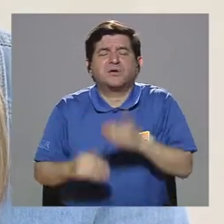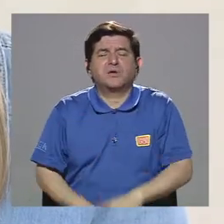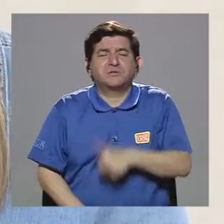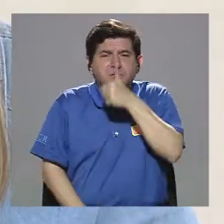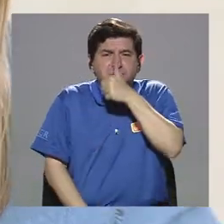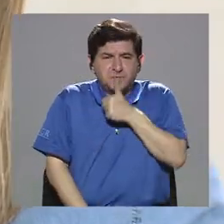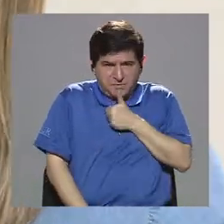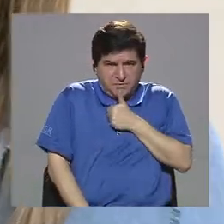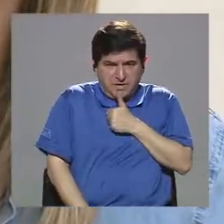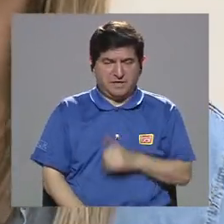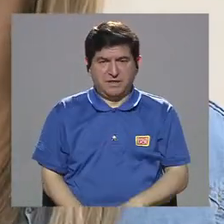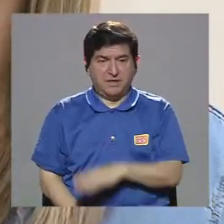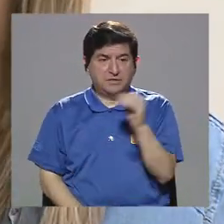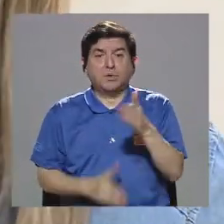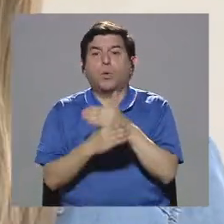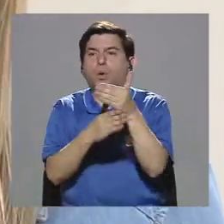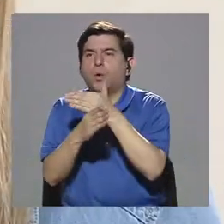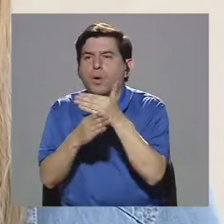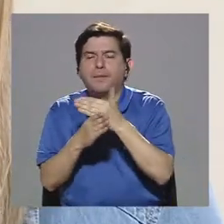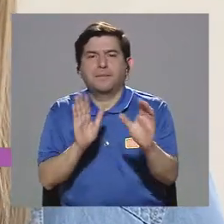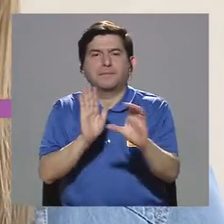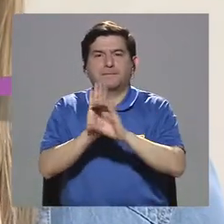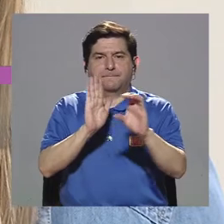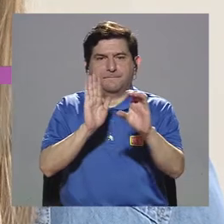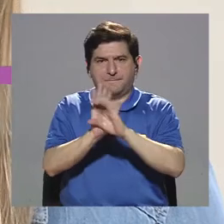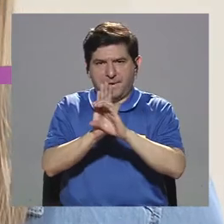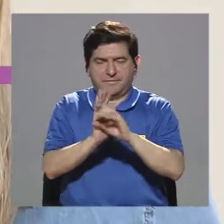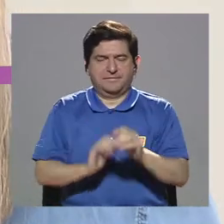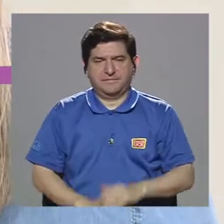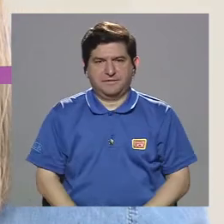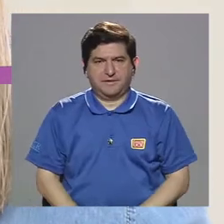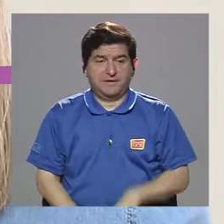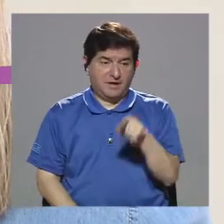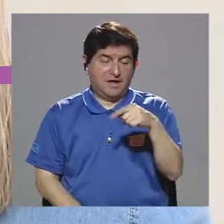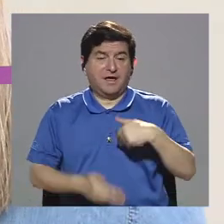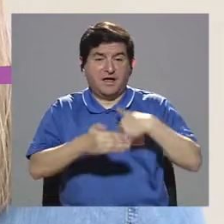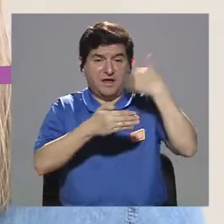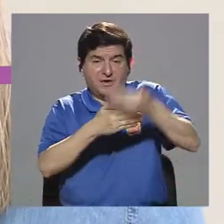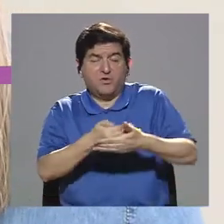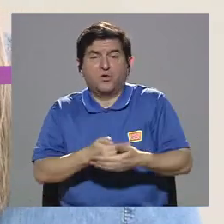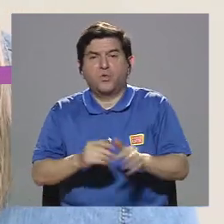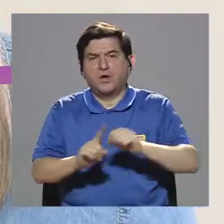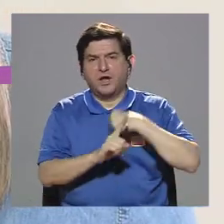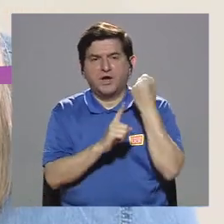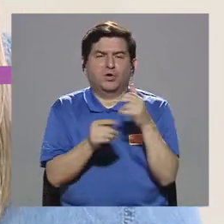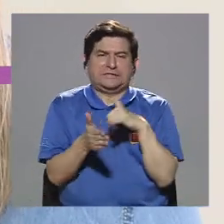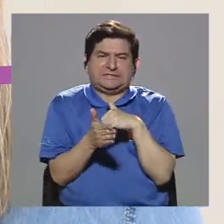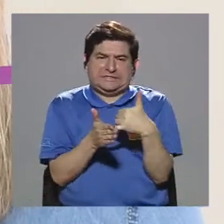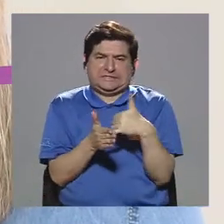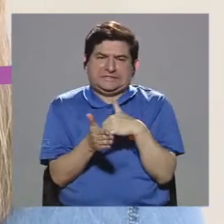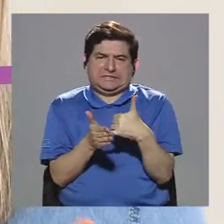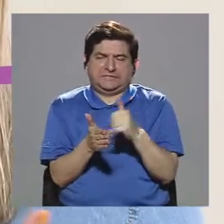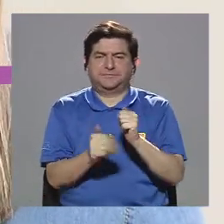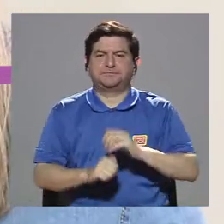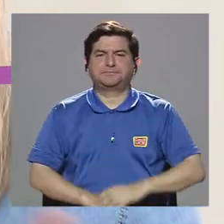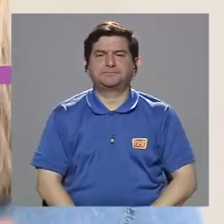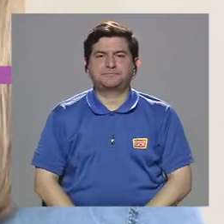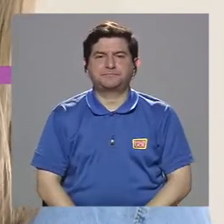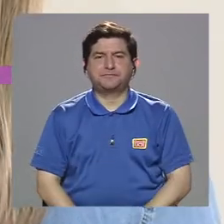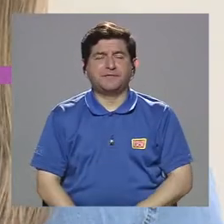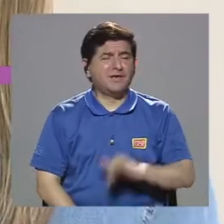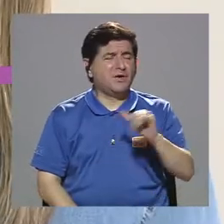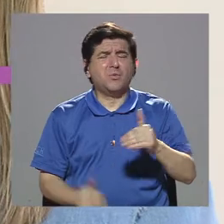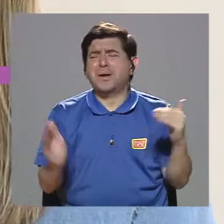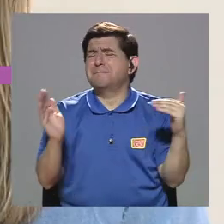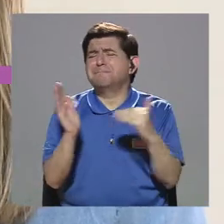muy íntimas, lo que hace o compartir fotografías incluso íntimas, lo que hace que luego lo pongan en una situación de vulnerabilidad. Y